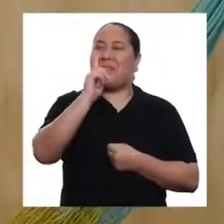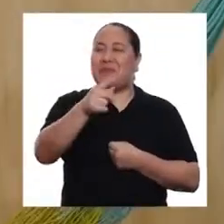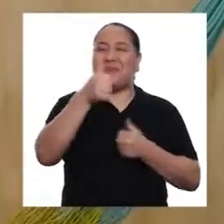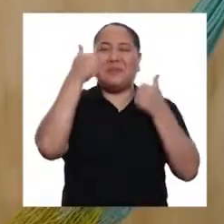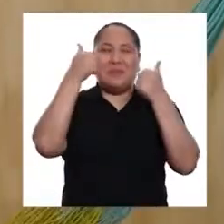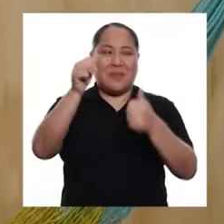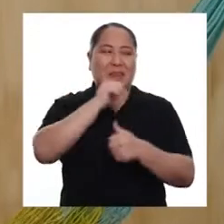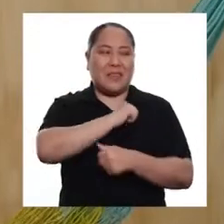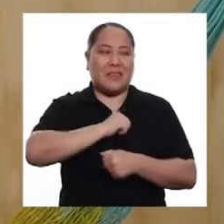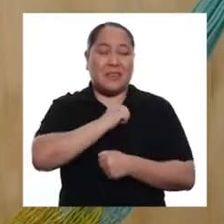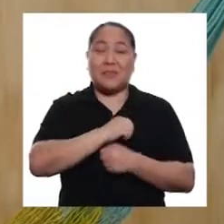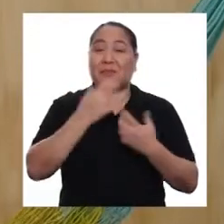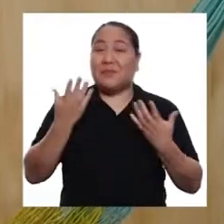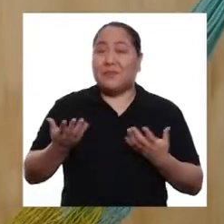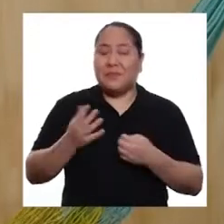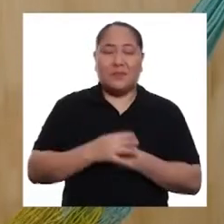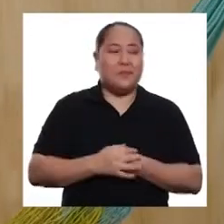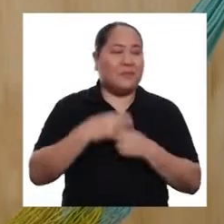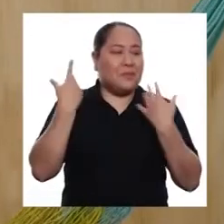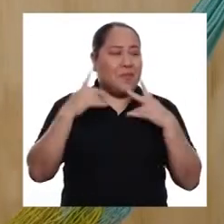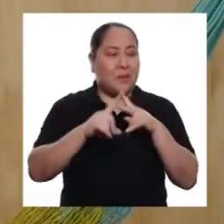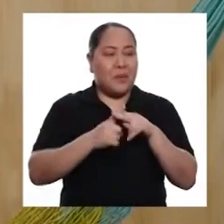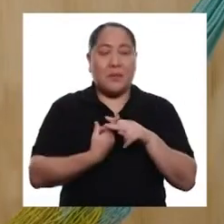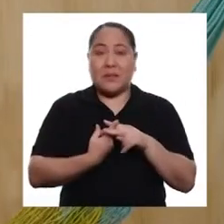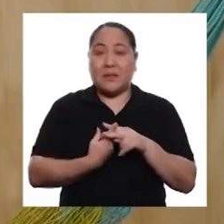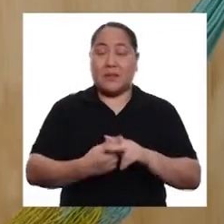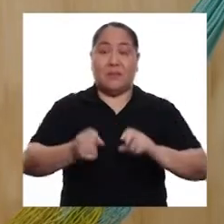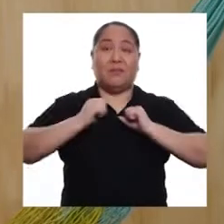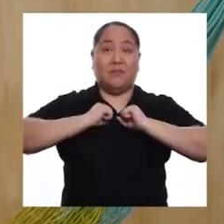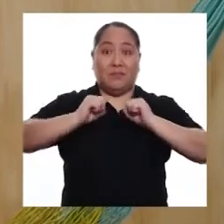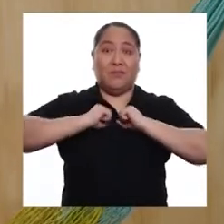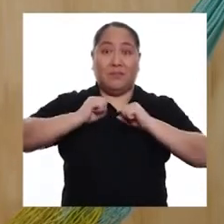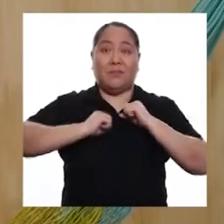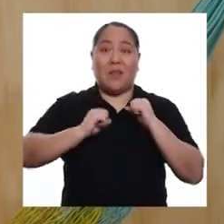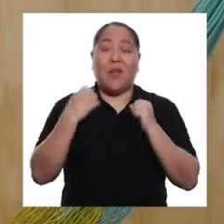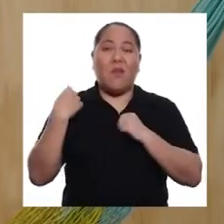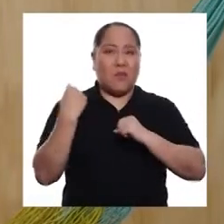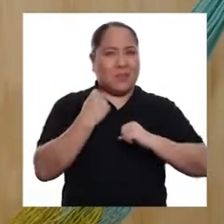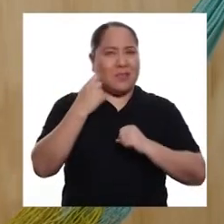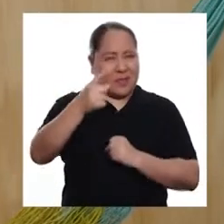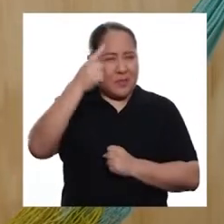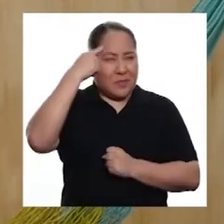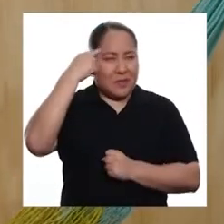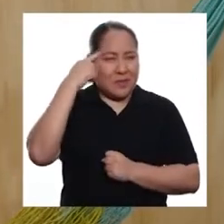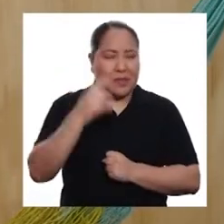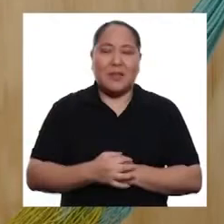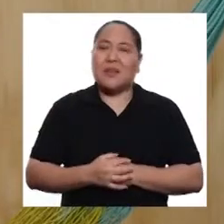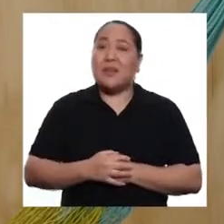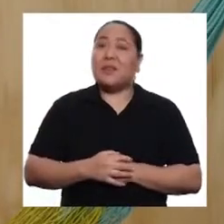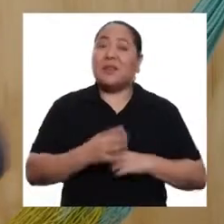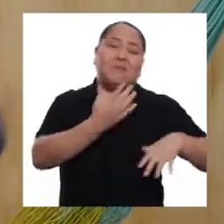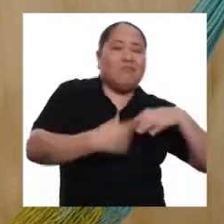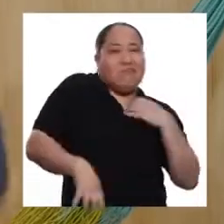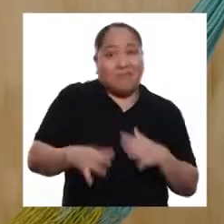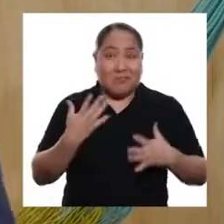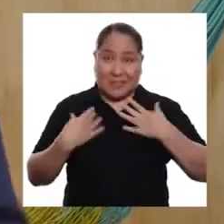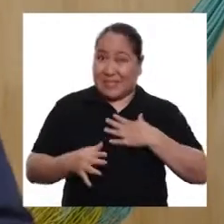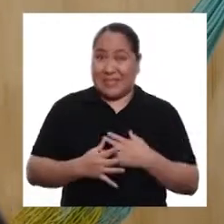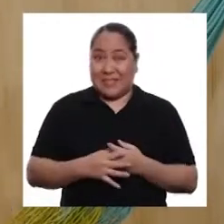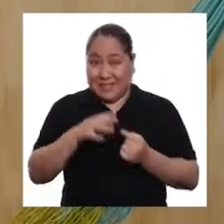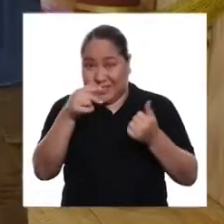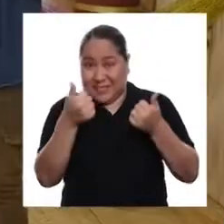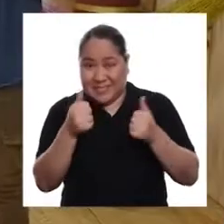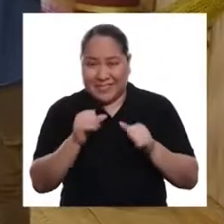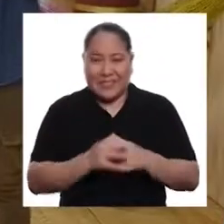¡Esa es la actitud! Entonces, para empezar activando todas nuestras energías, ¿qué les parece si soltamos un poquito el cuerpo?